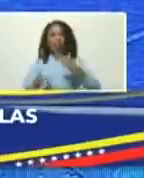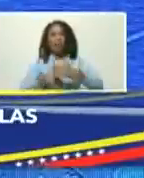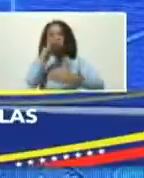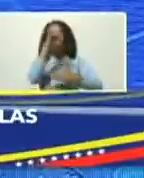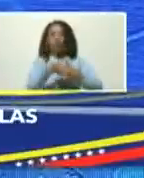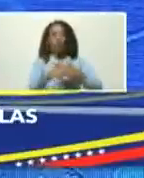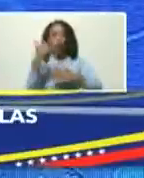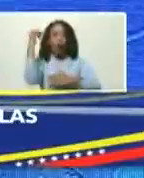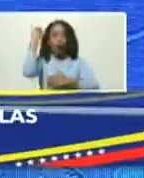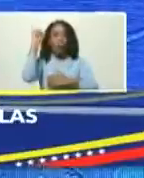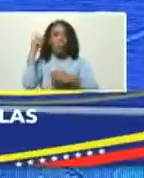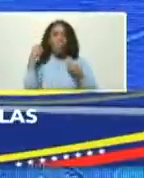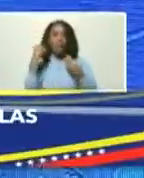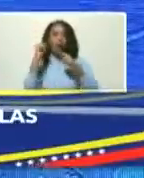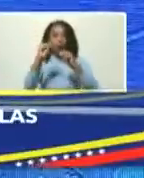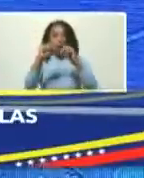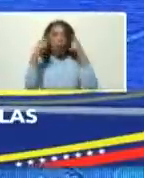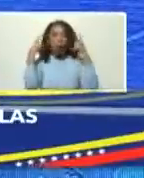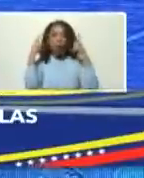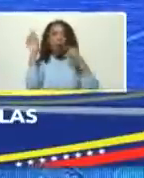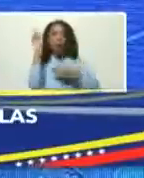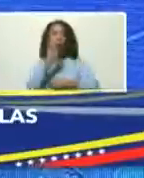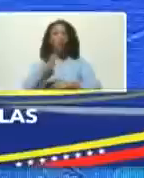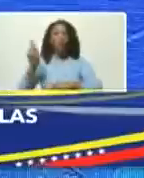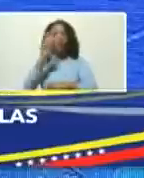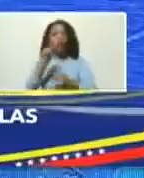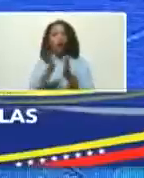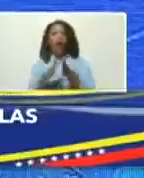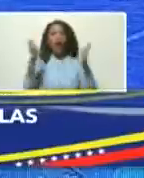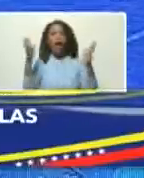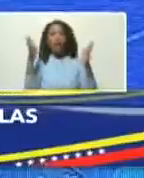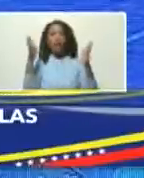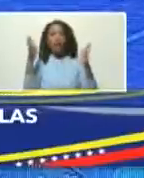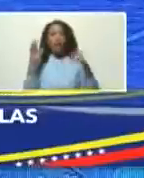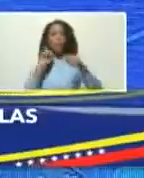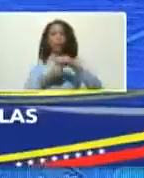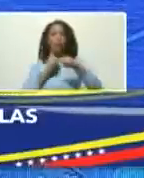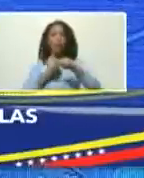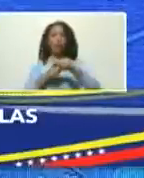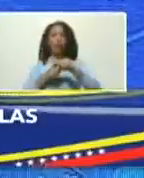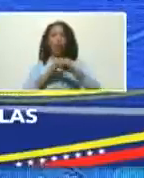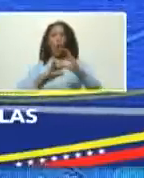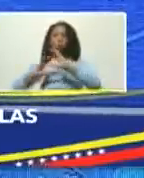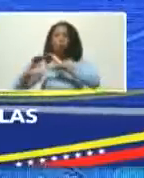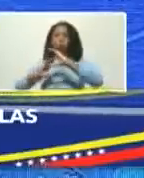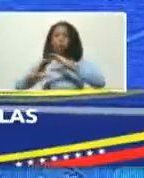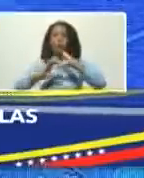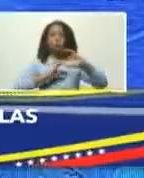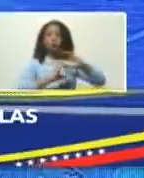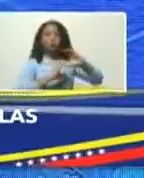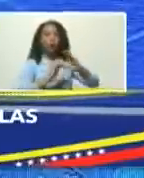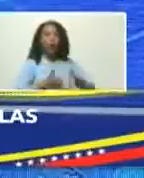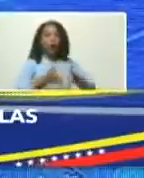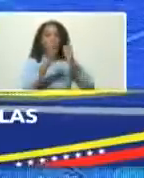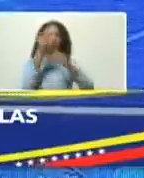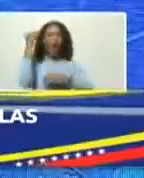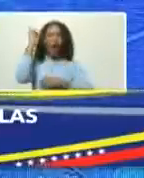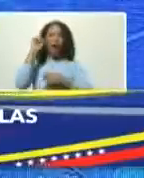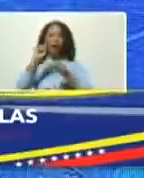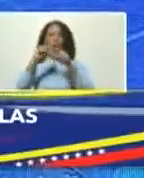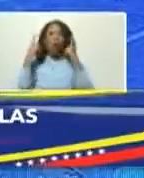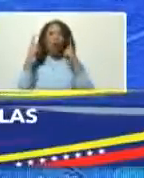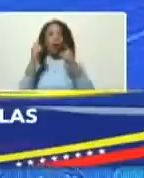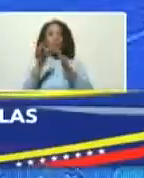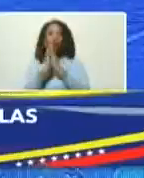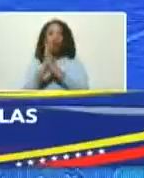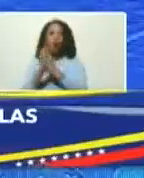para La Guaira utilizando las grandes ventajas comunicacionales de infraestructura que tiene La Guaira por